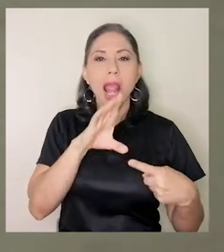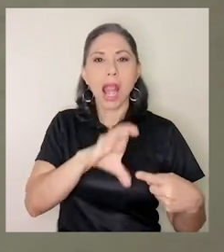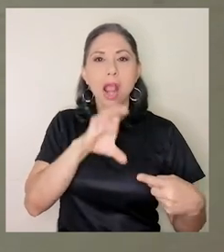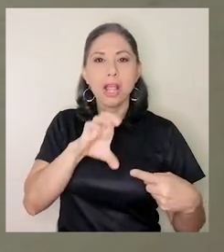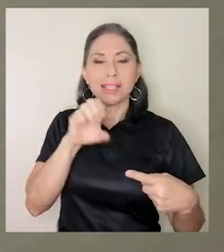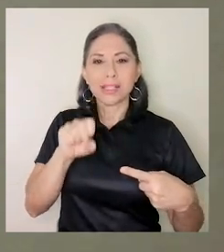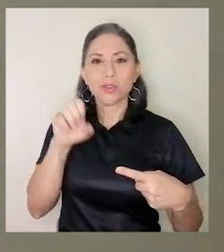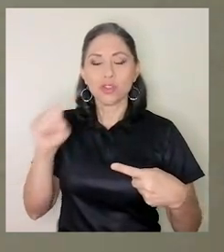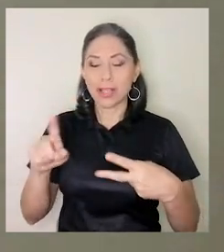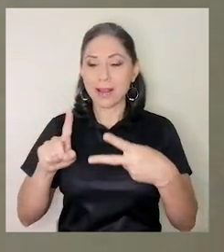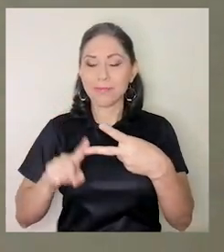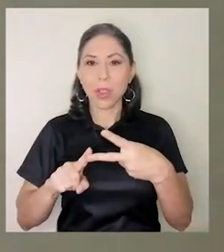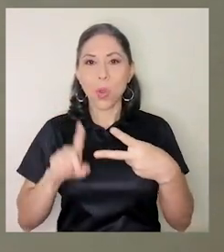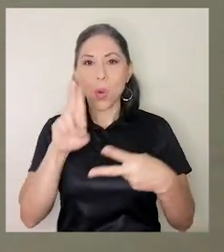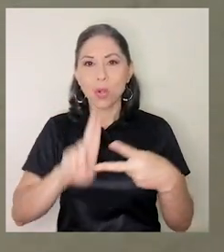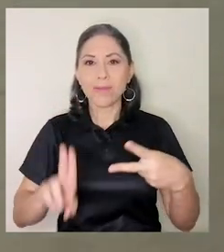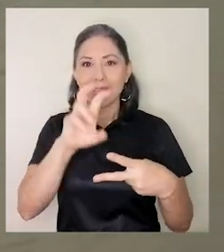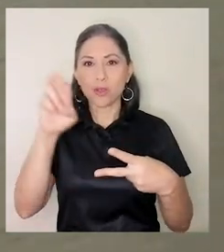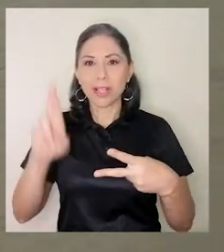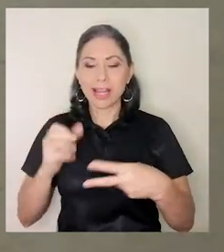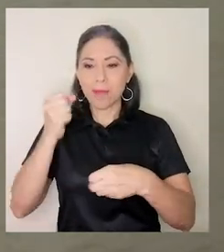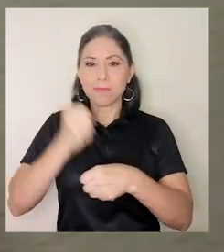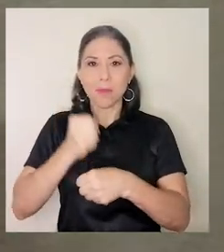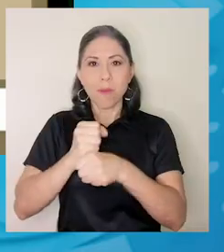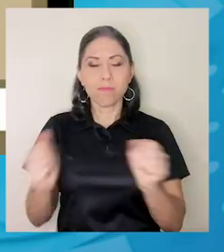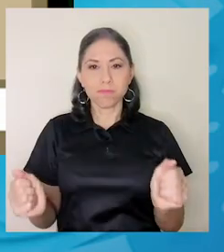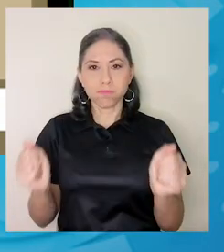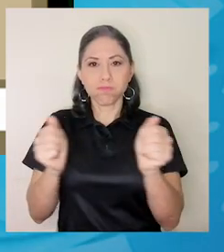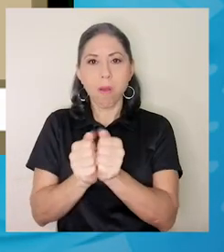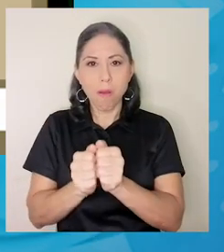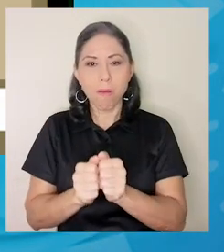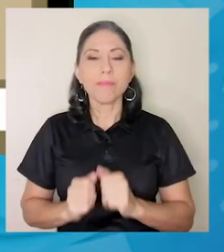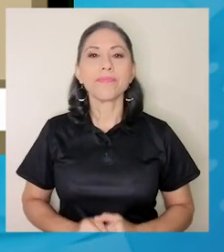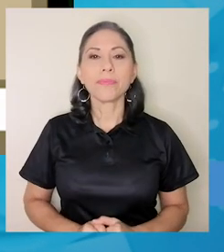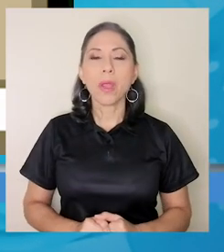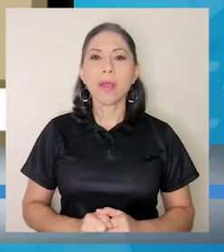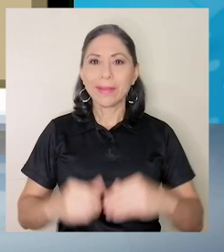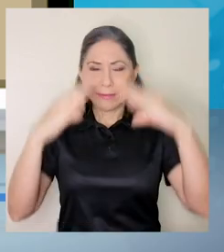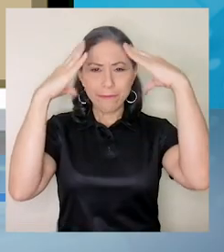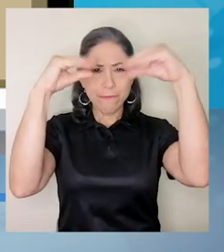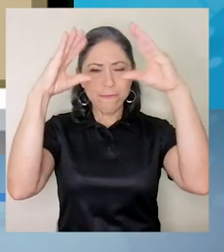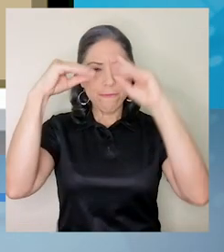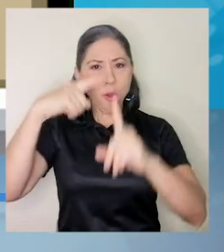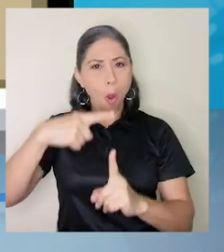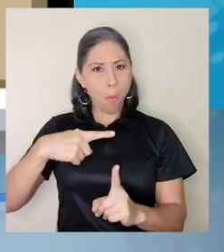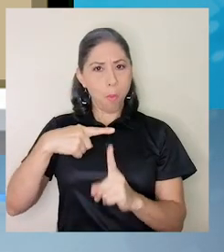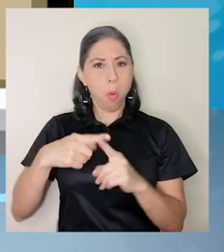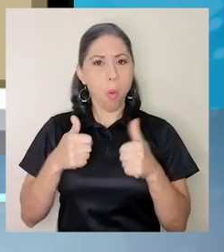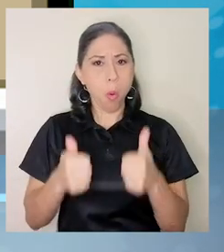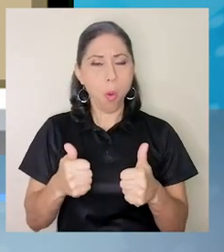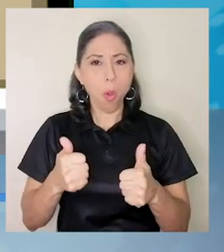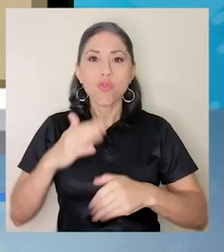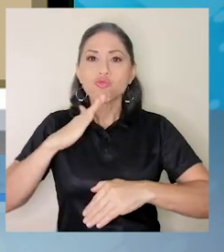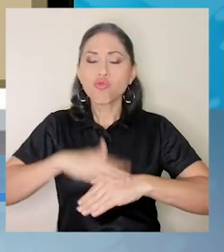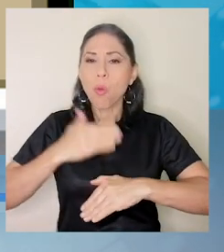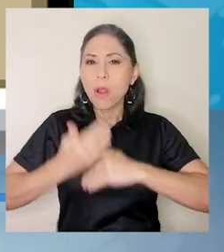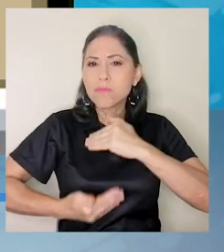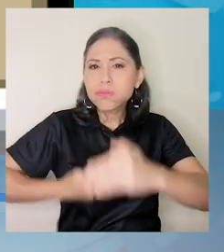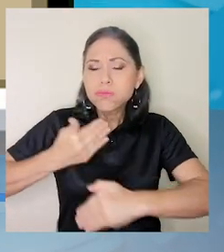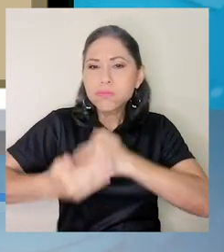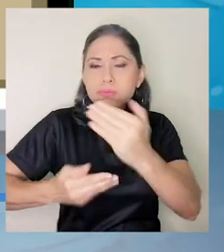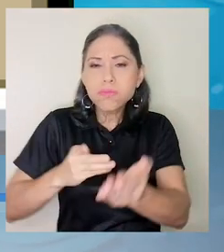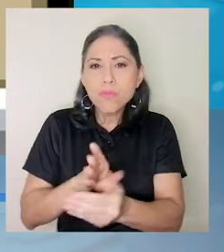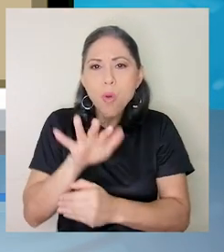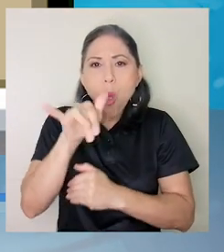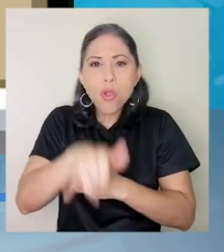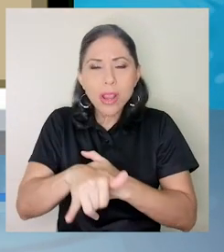Rica. Tenemos un informe sumamente positivo con respecto al avance de este proyecto